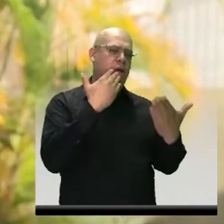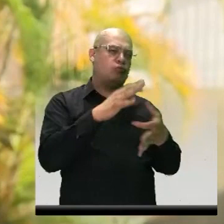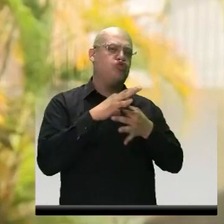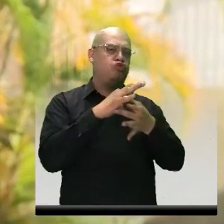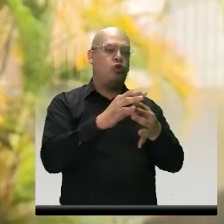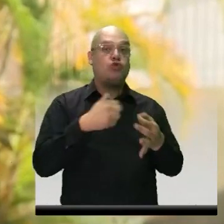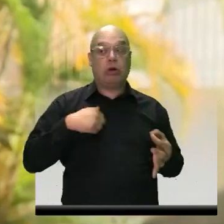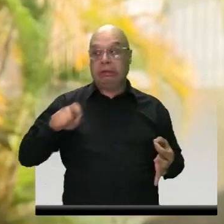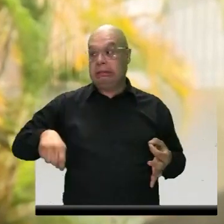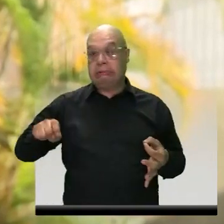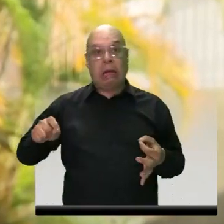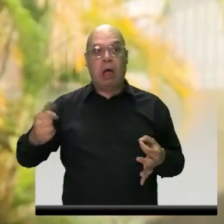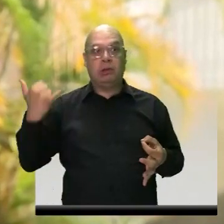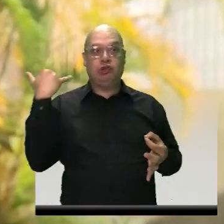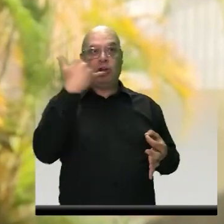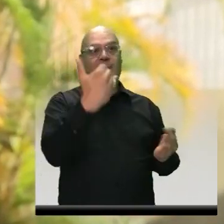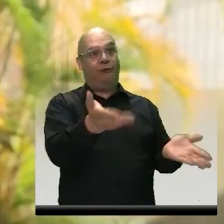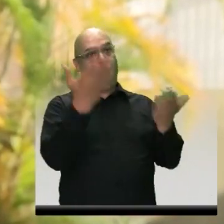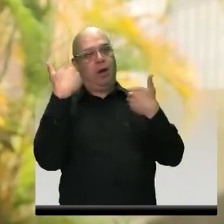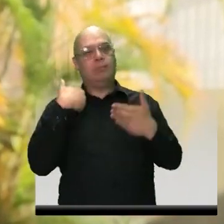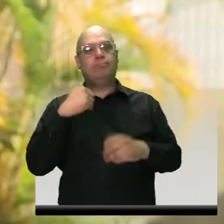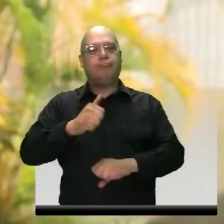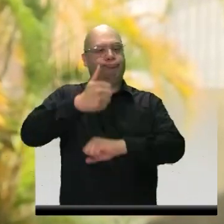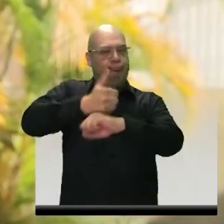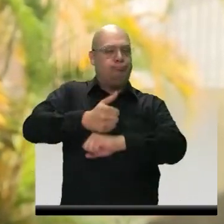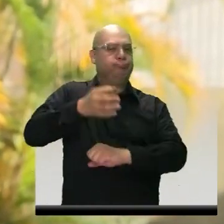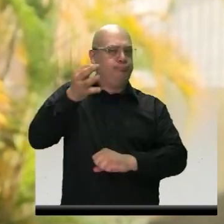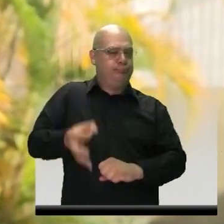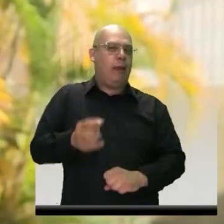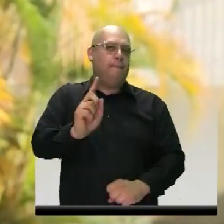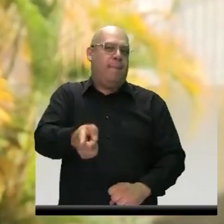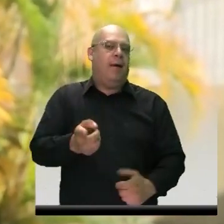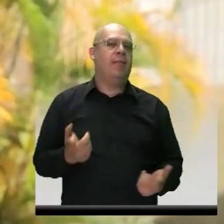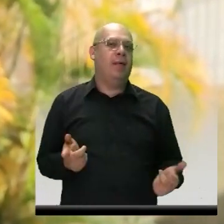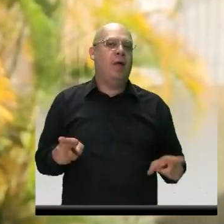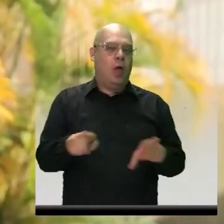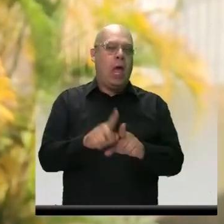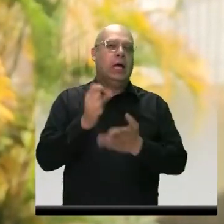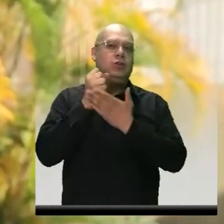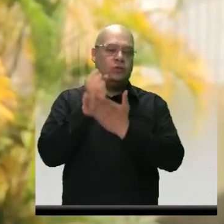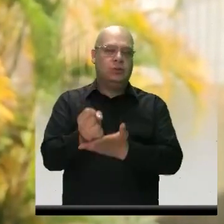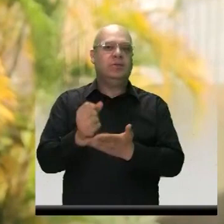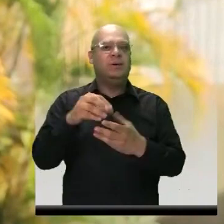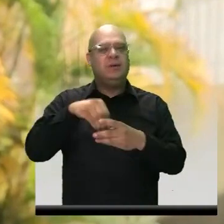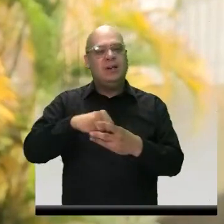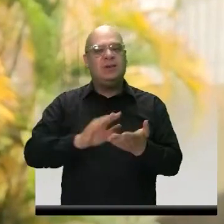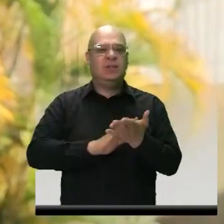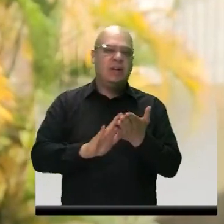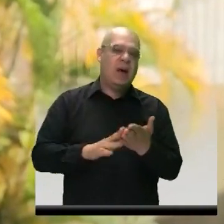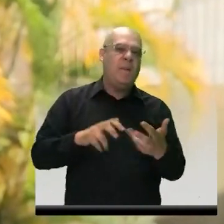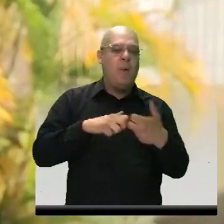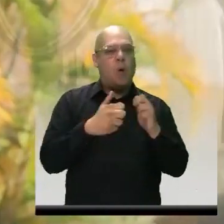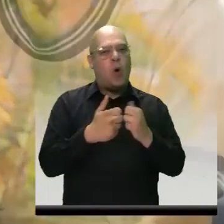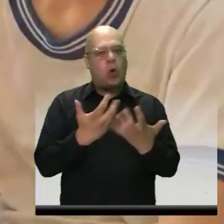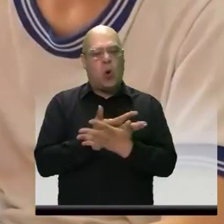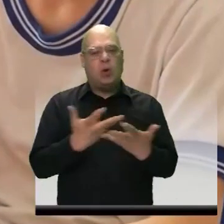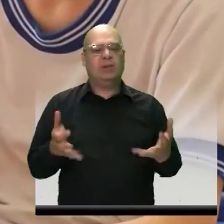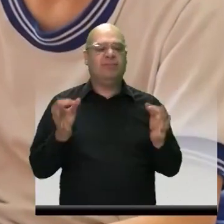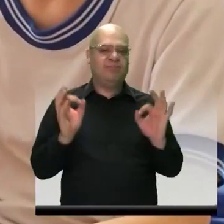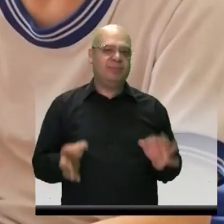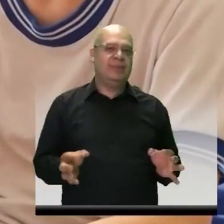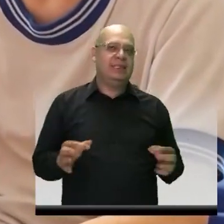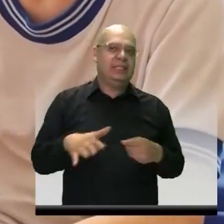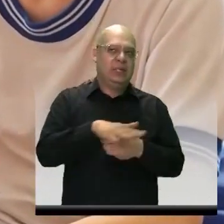obviamente ellos van a estar porque son autoridad y pues para eso están, para ayudarnos en cualquier cosa que necesiten, en cualquier caso.